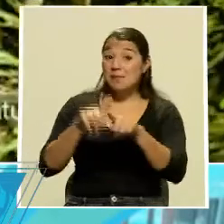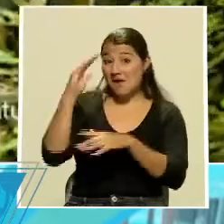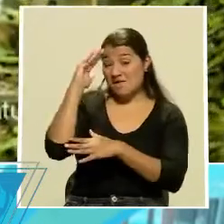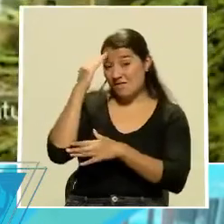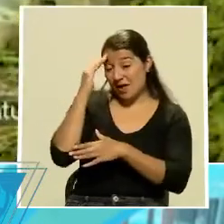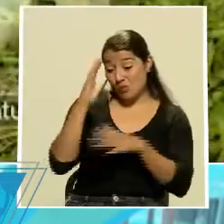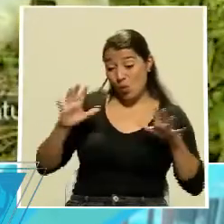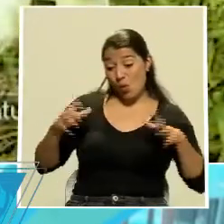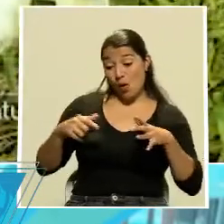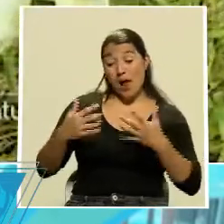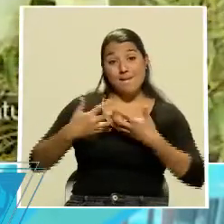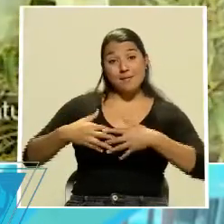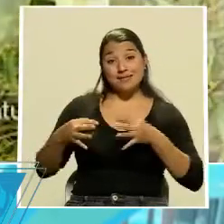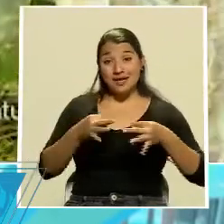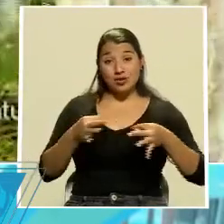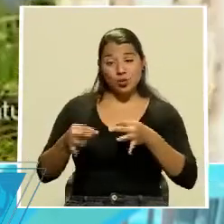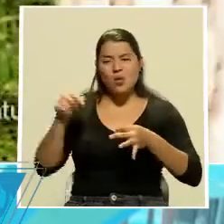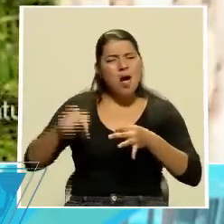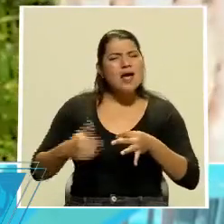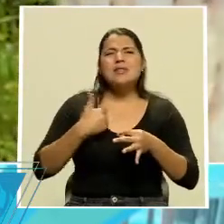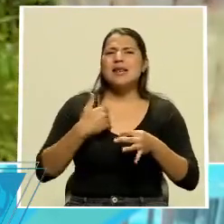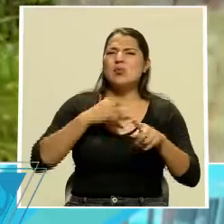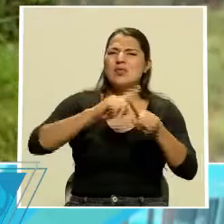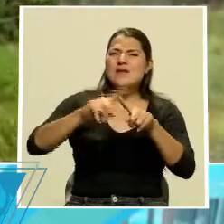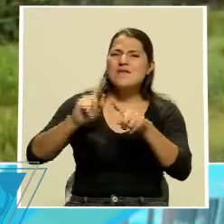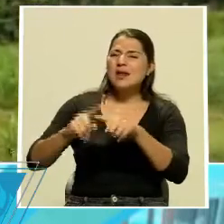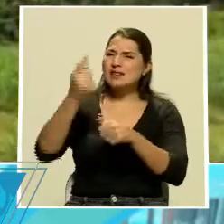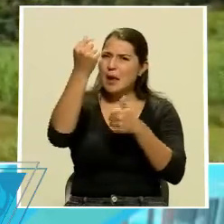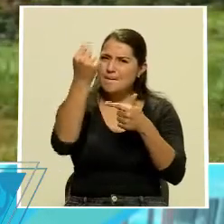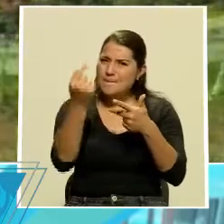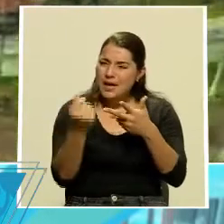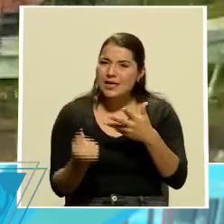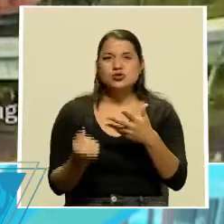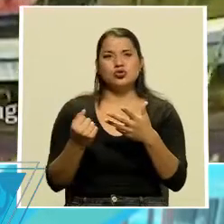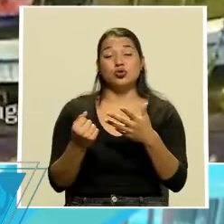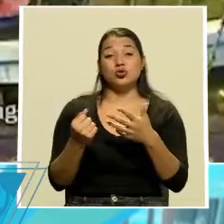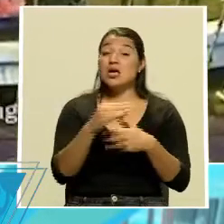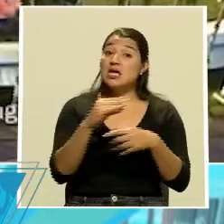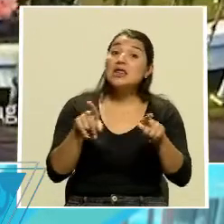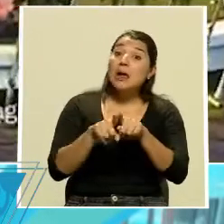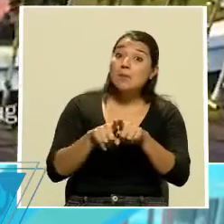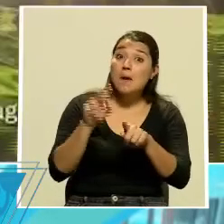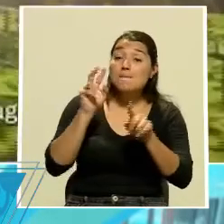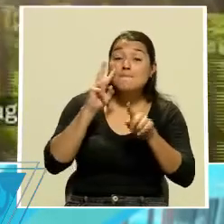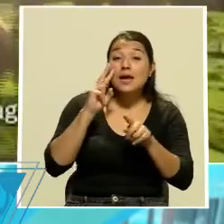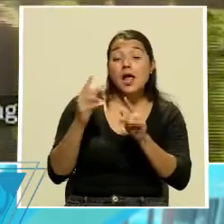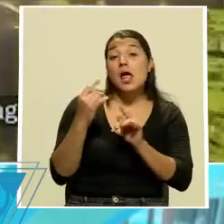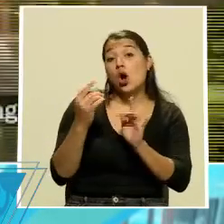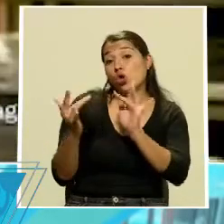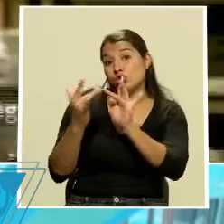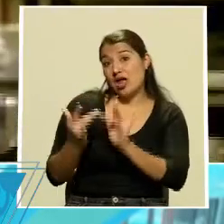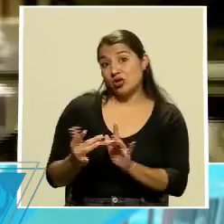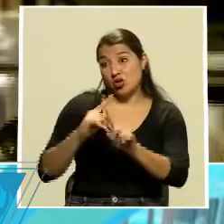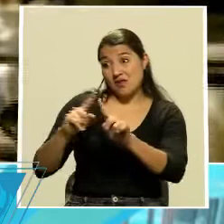todas las promociones, los descuentos. Y también pueden encontrar los contactos de todos nuestros afiliados para